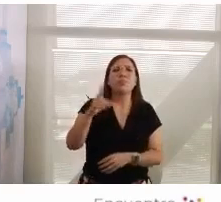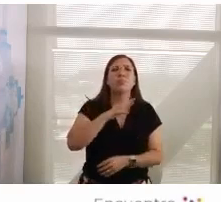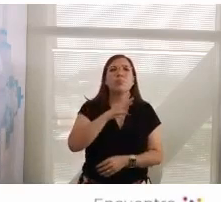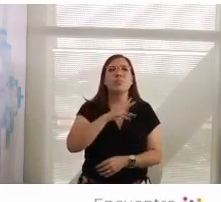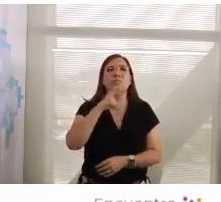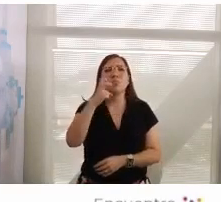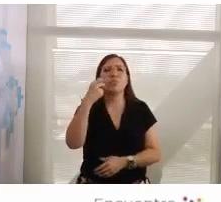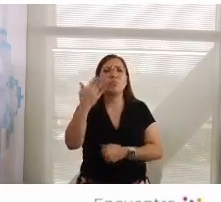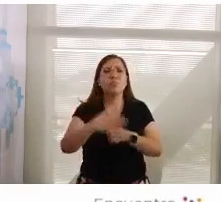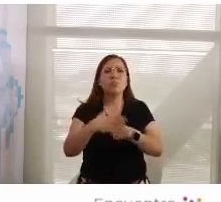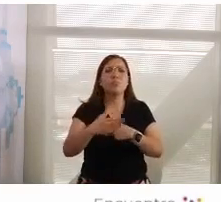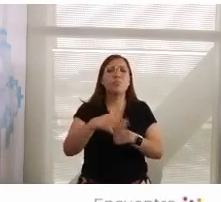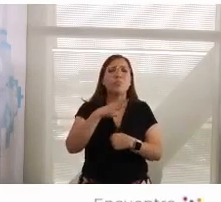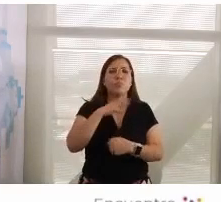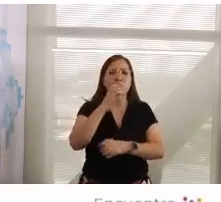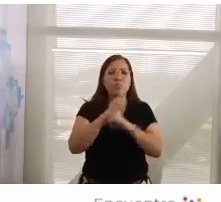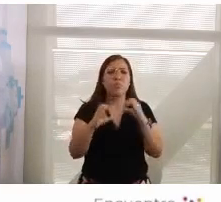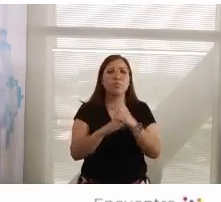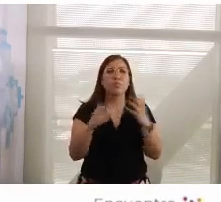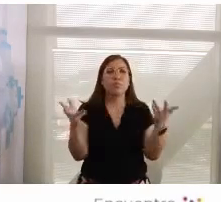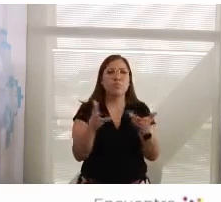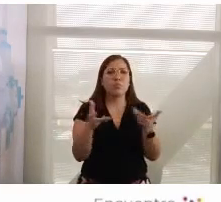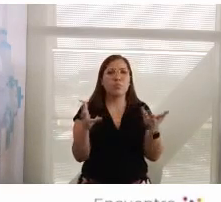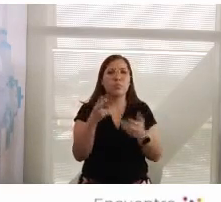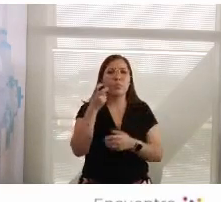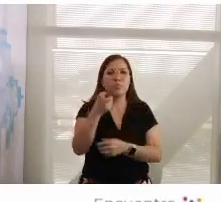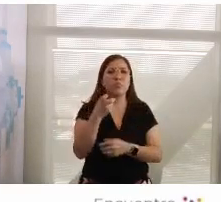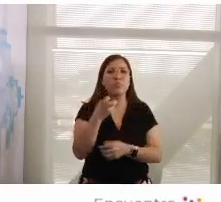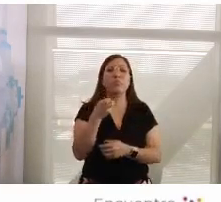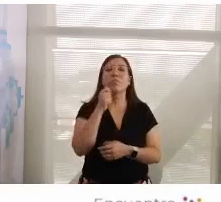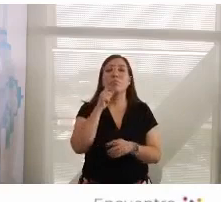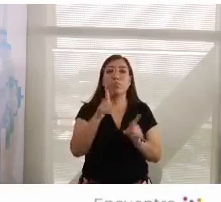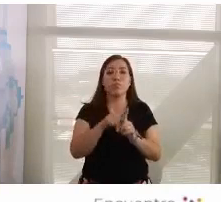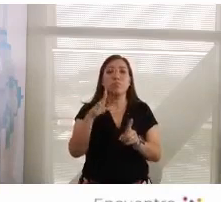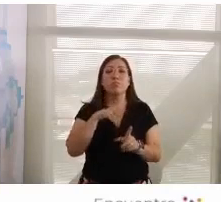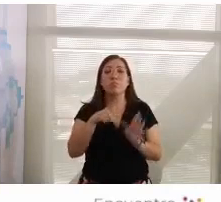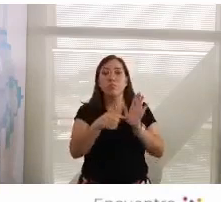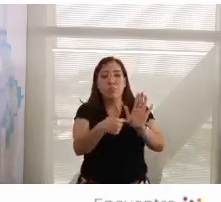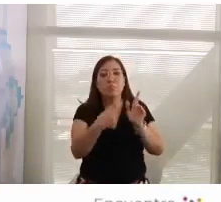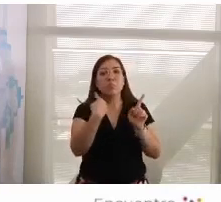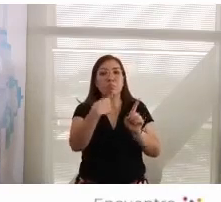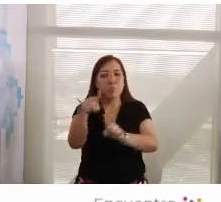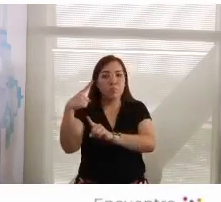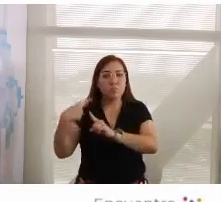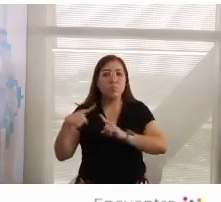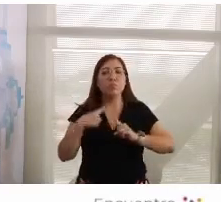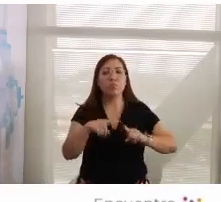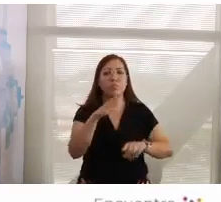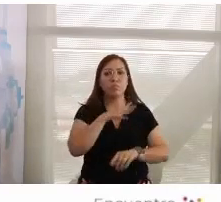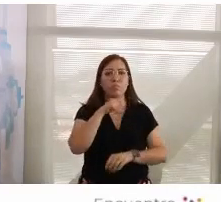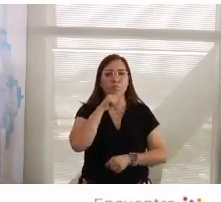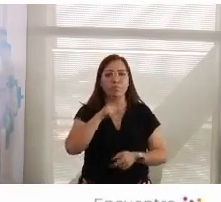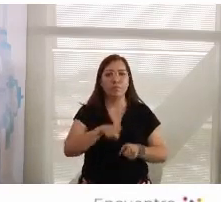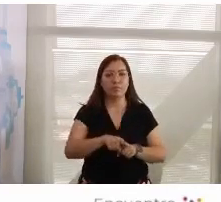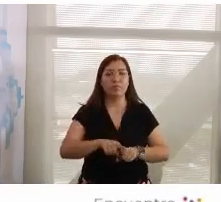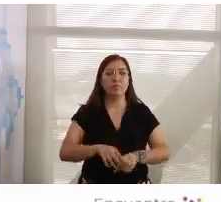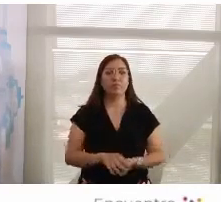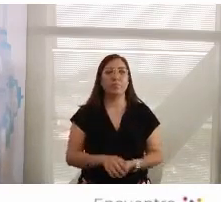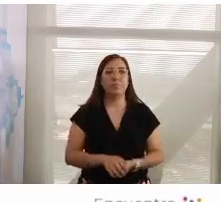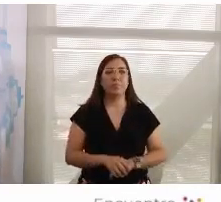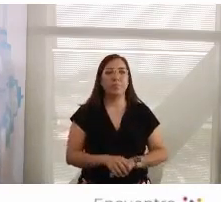produce contradicciones aberrantes también, produce manifestañas que son asustadoras, que son